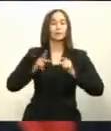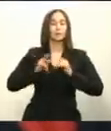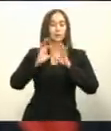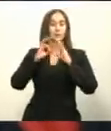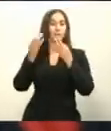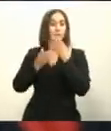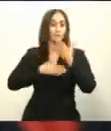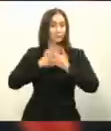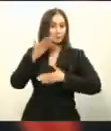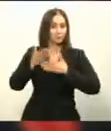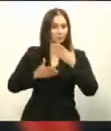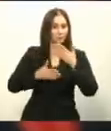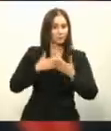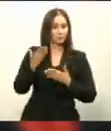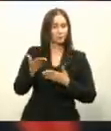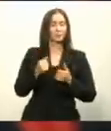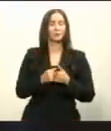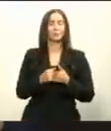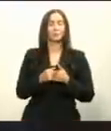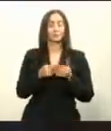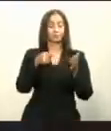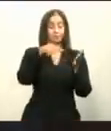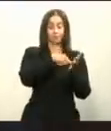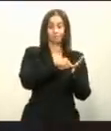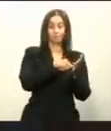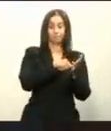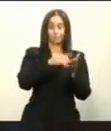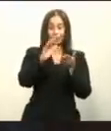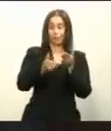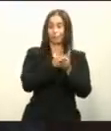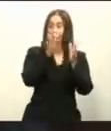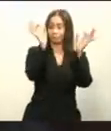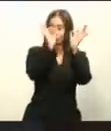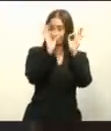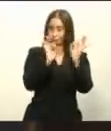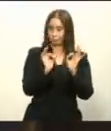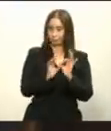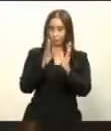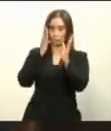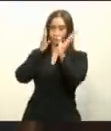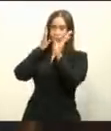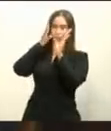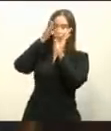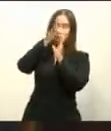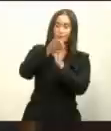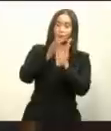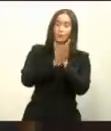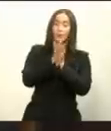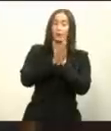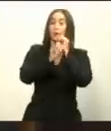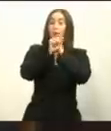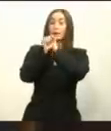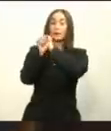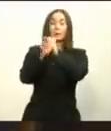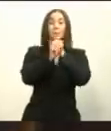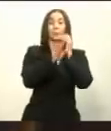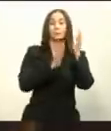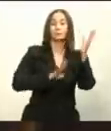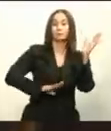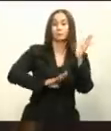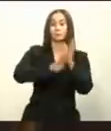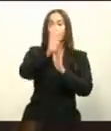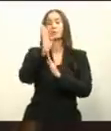Este plan se trata de un nuevo modelo enfocado a promover el desarrollo ordenado y sostenido del sector,